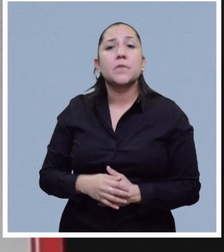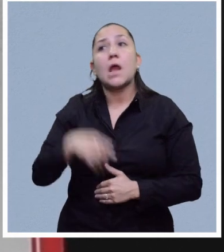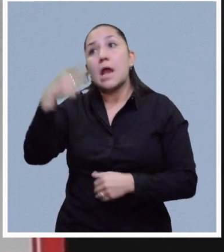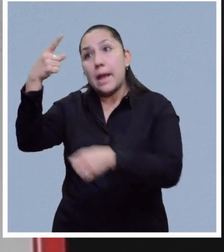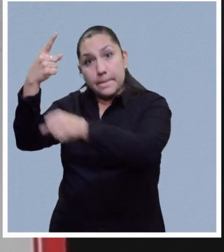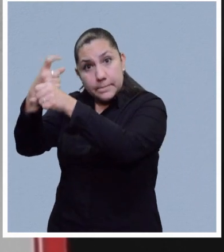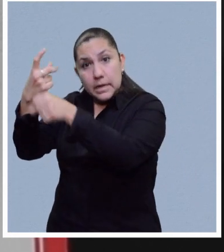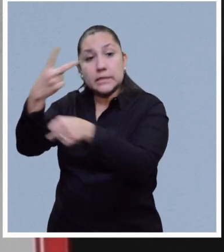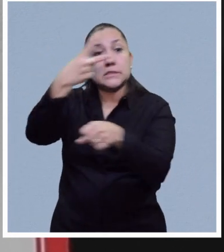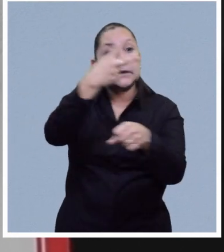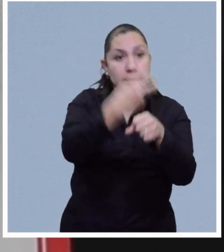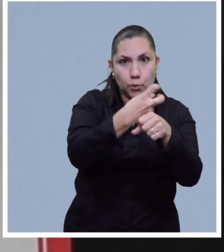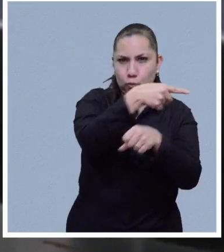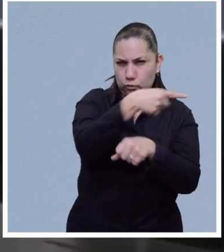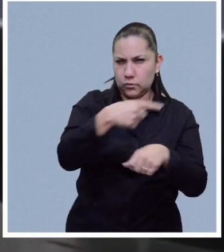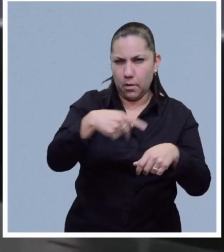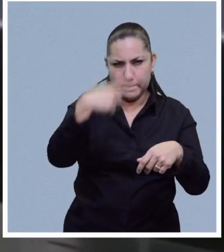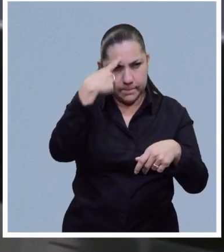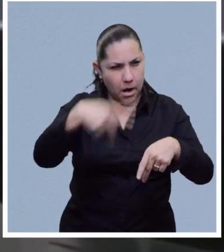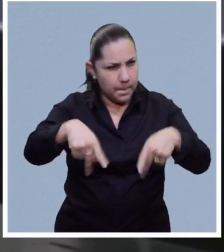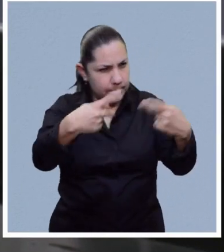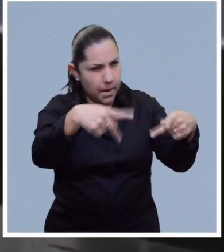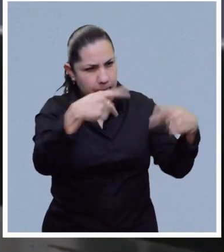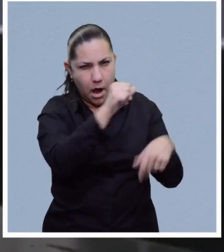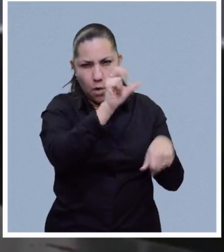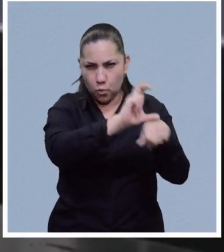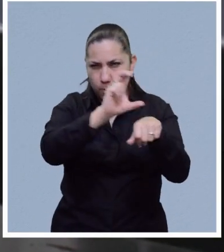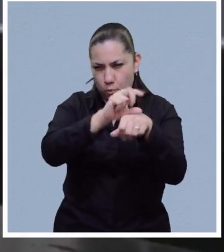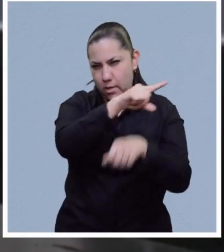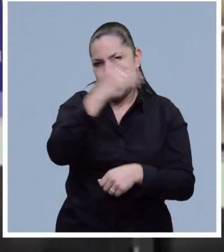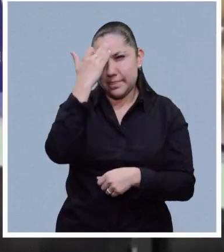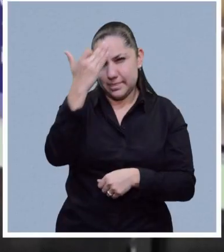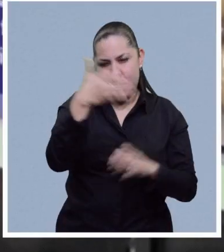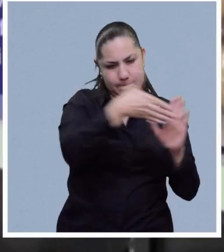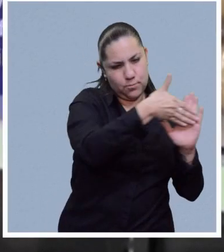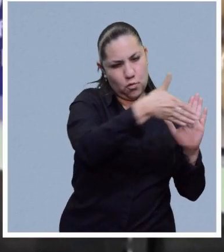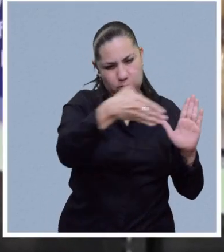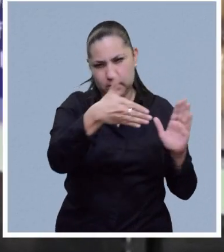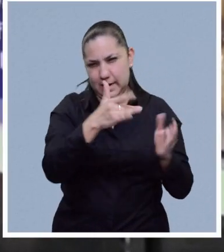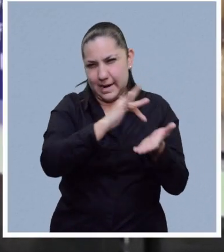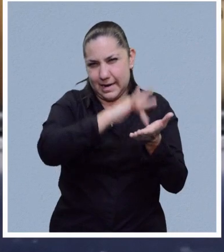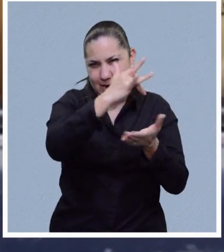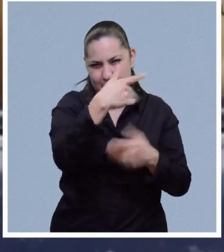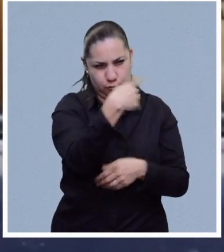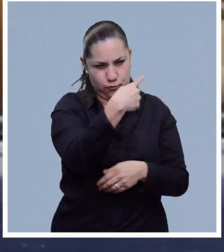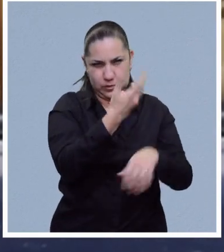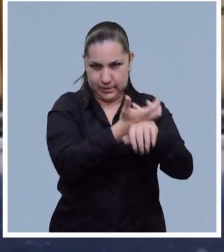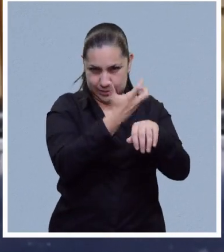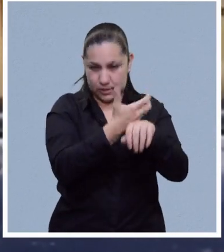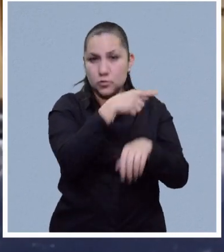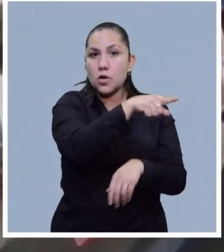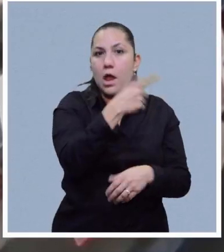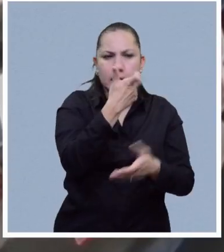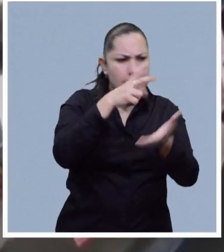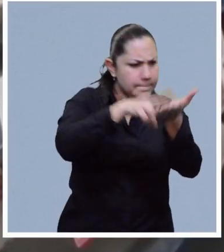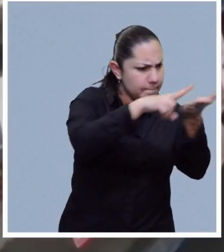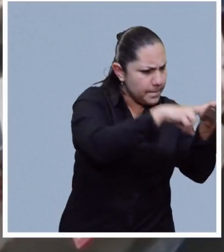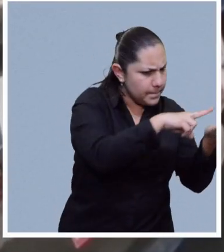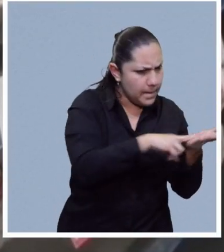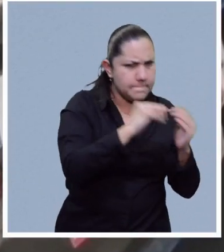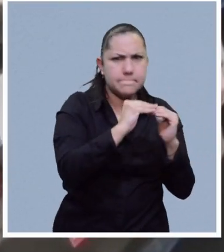en el mundo, el fenómeno se agravó desde la semana de Acción de Gracias hasta finales del 2022. Según la revista